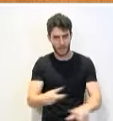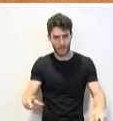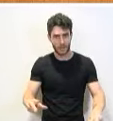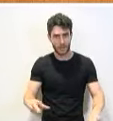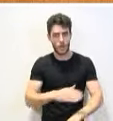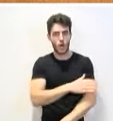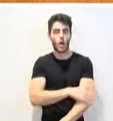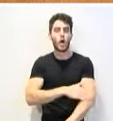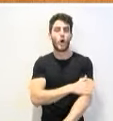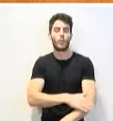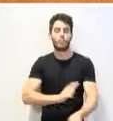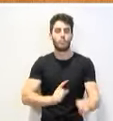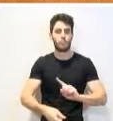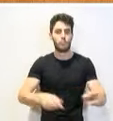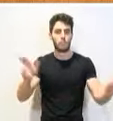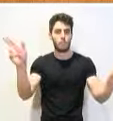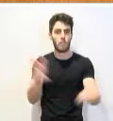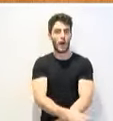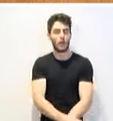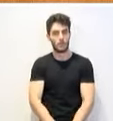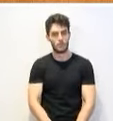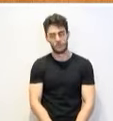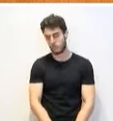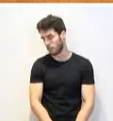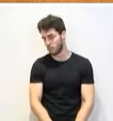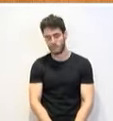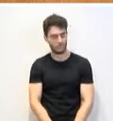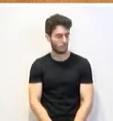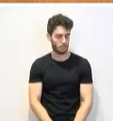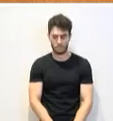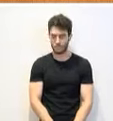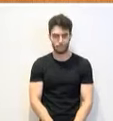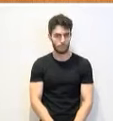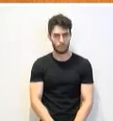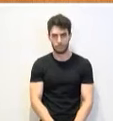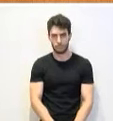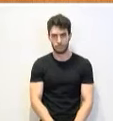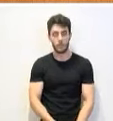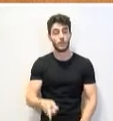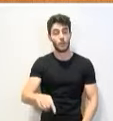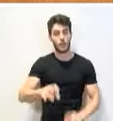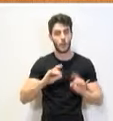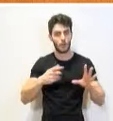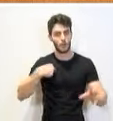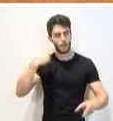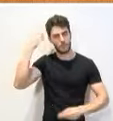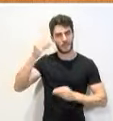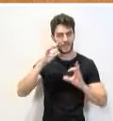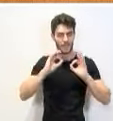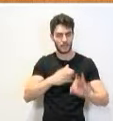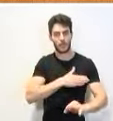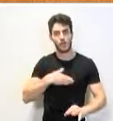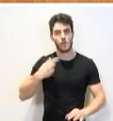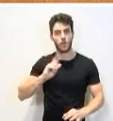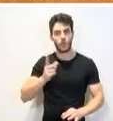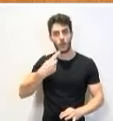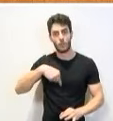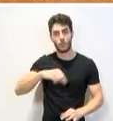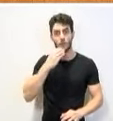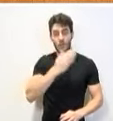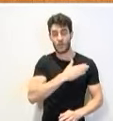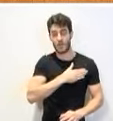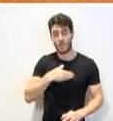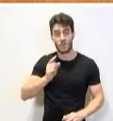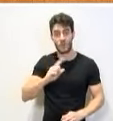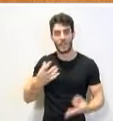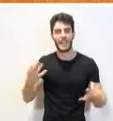de derogación. Eso sí que es sectario. O igual, y no lo quiero pensar así, lo que pasa es que lo que no quieren es trabajar.